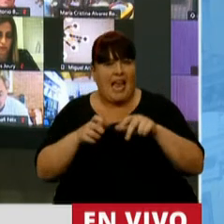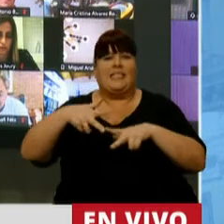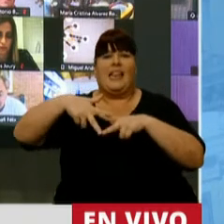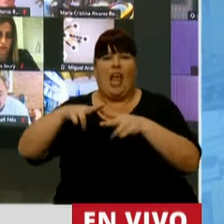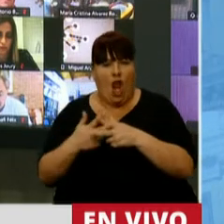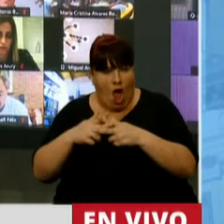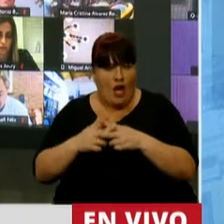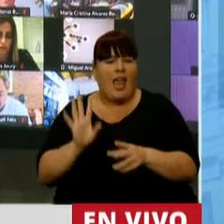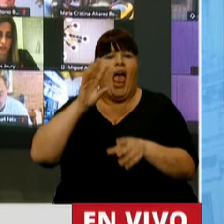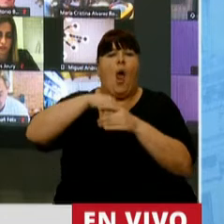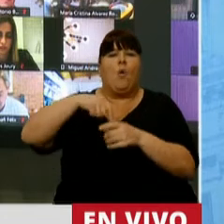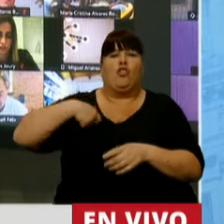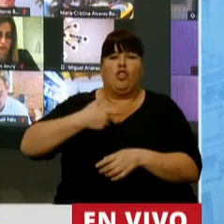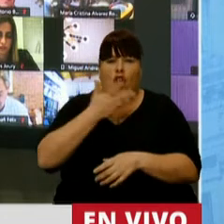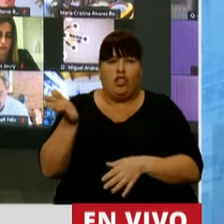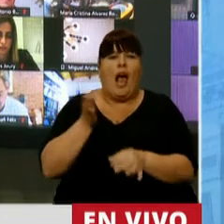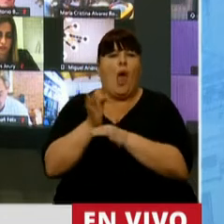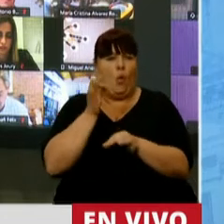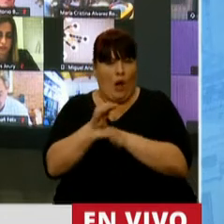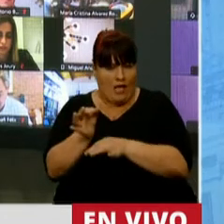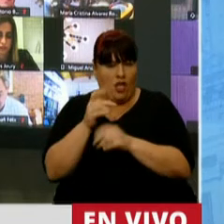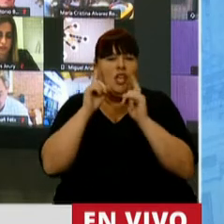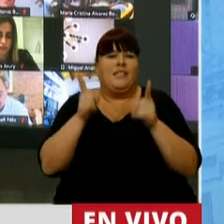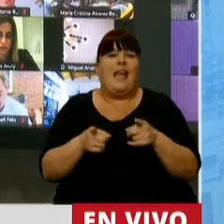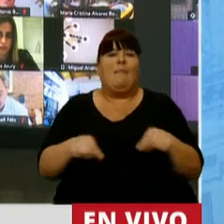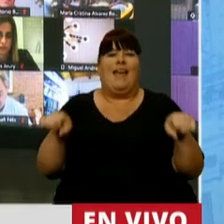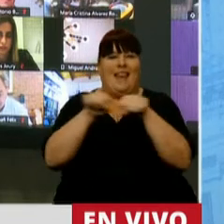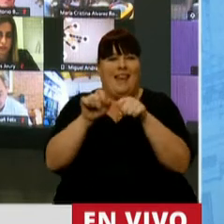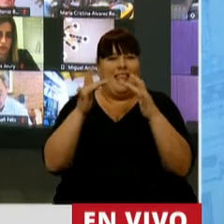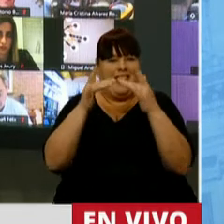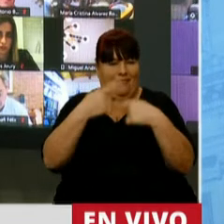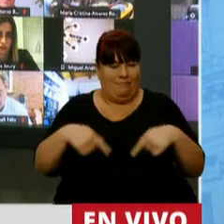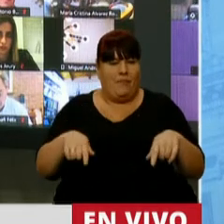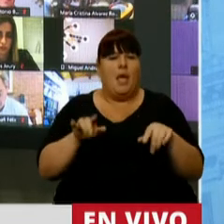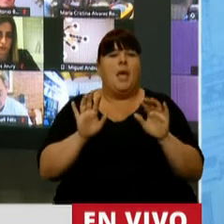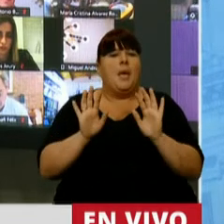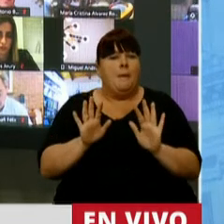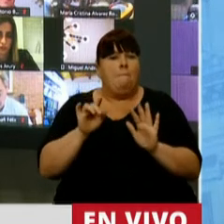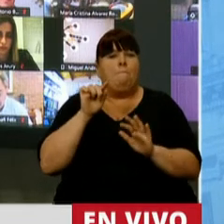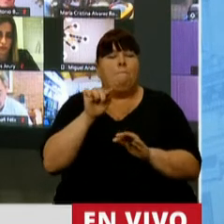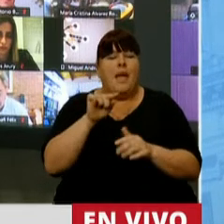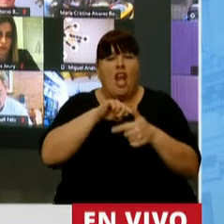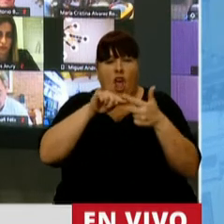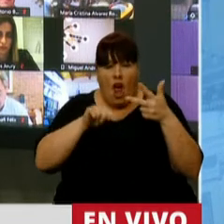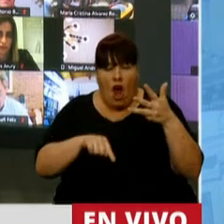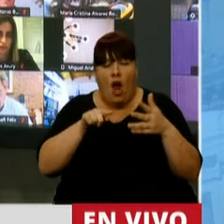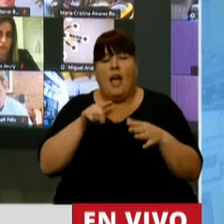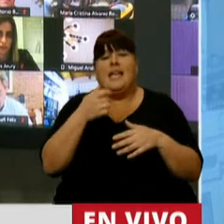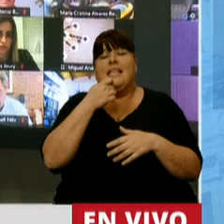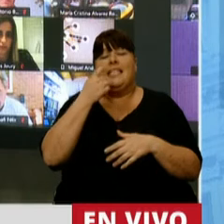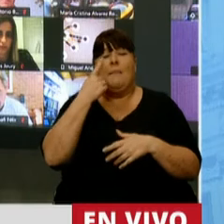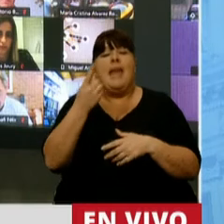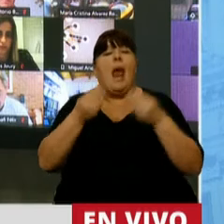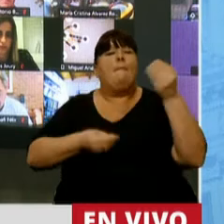en la tecnología, en la inclusión social, en la educación y en la conectividad. Pero estos condicionamientos, si podemos